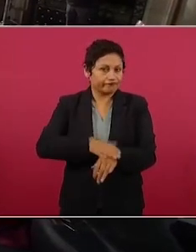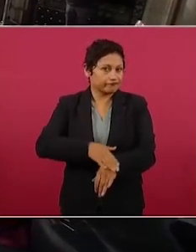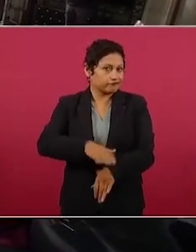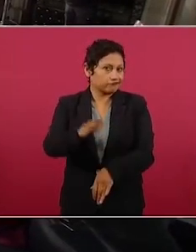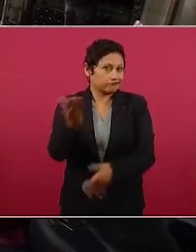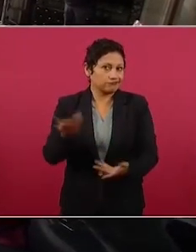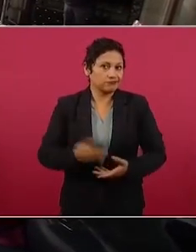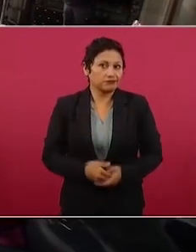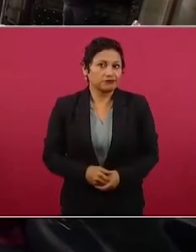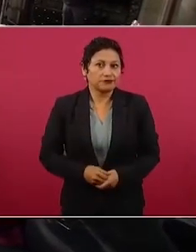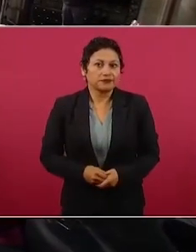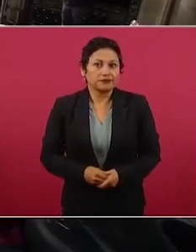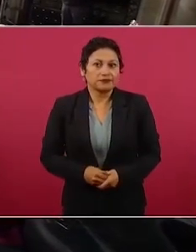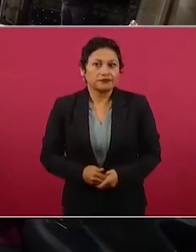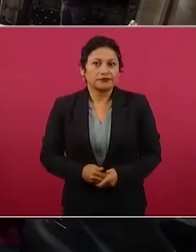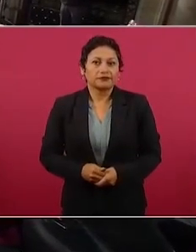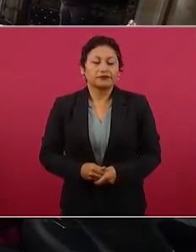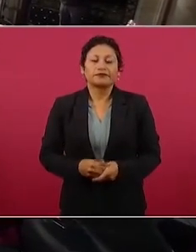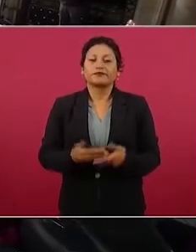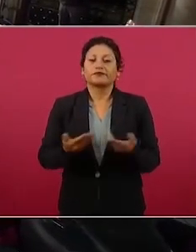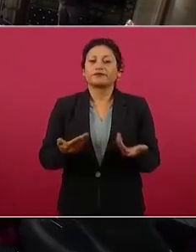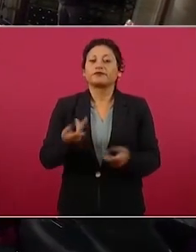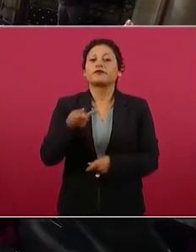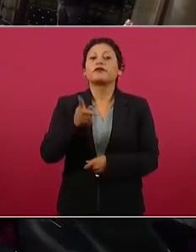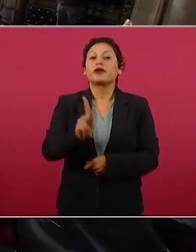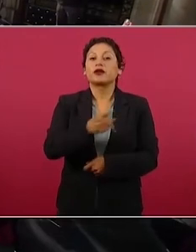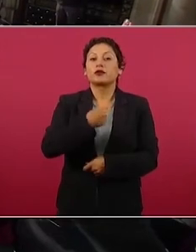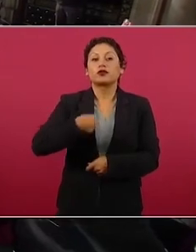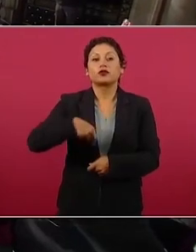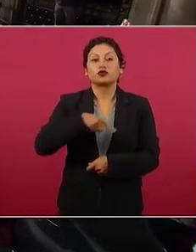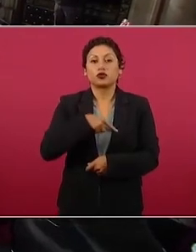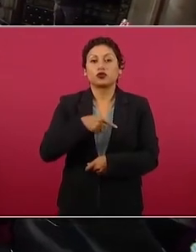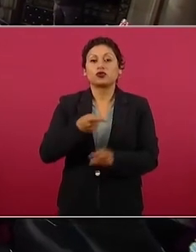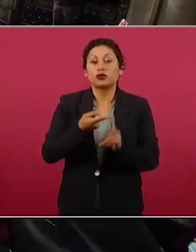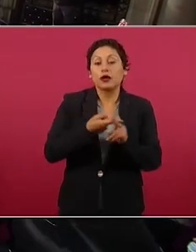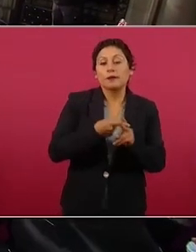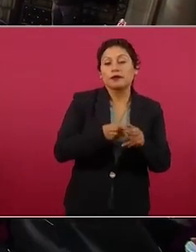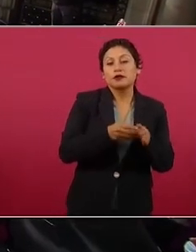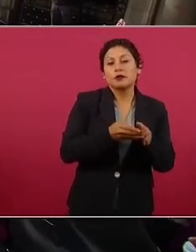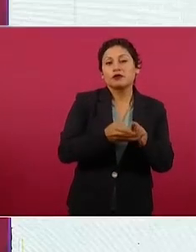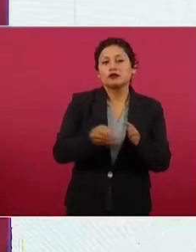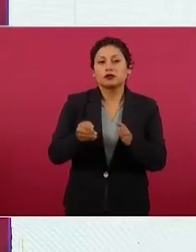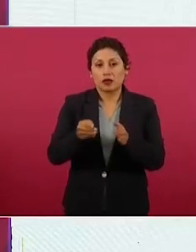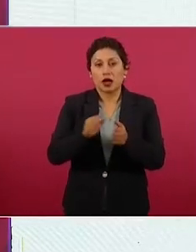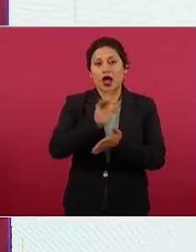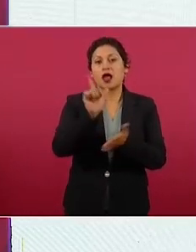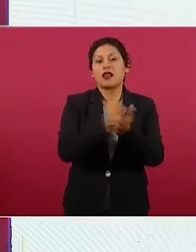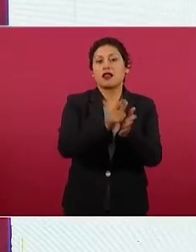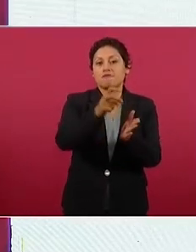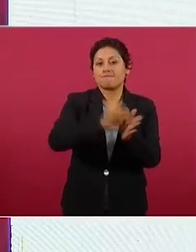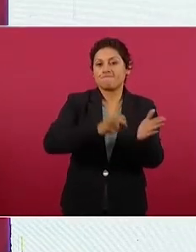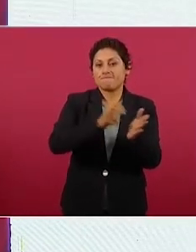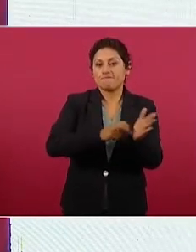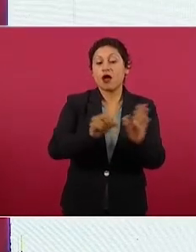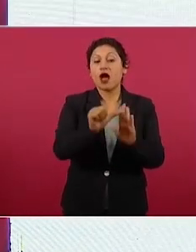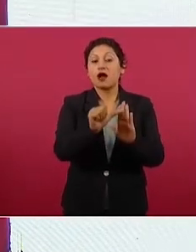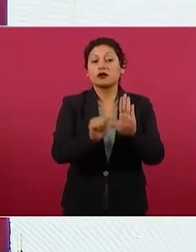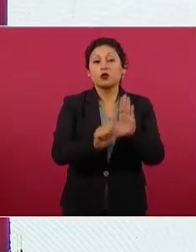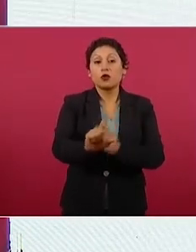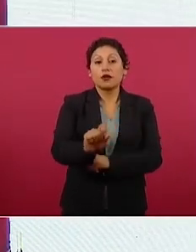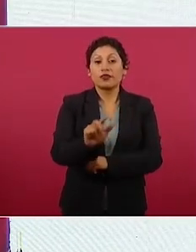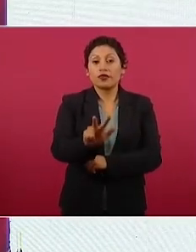Pero esto sí lo logramos. la reforma al artículo 28 constitucional que